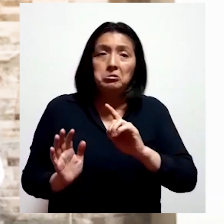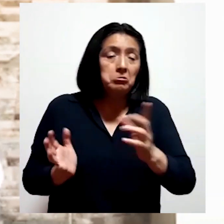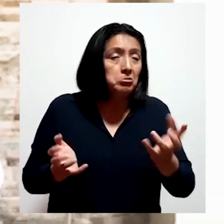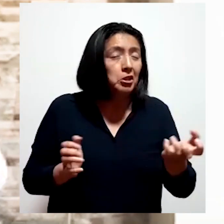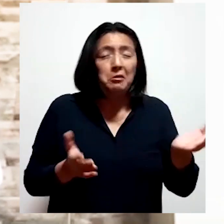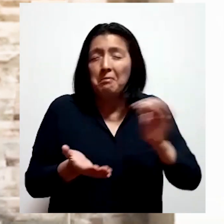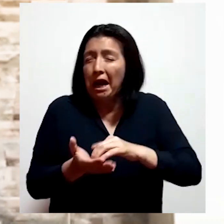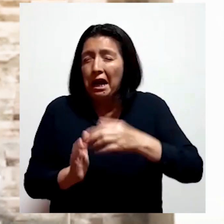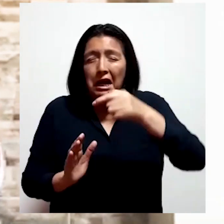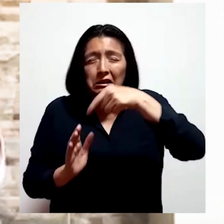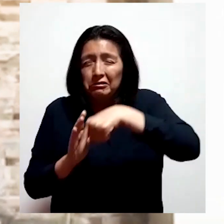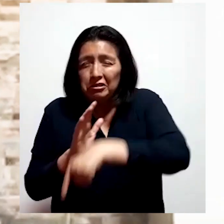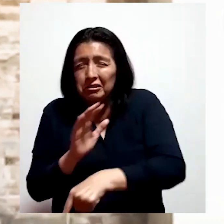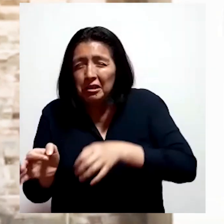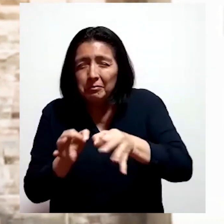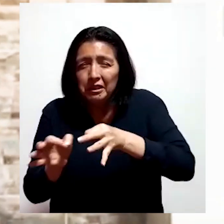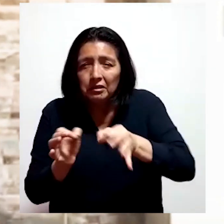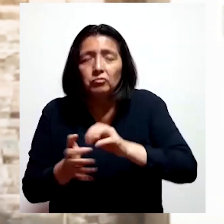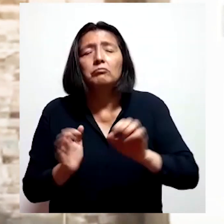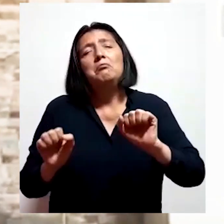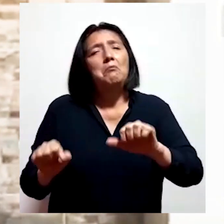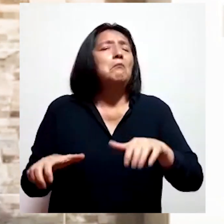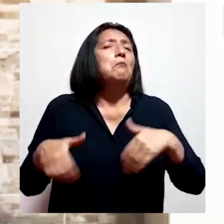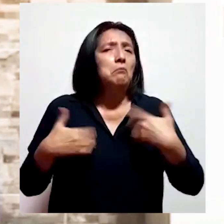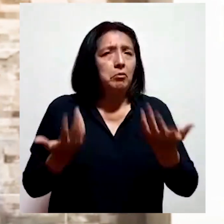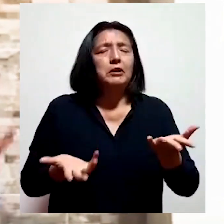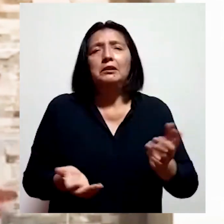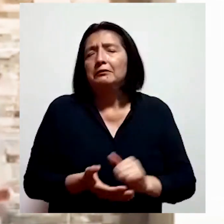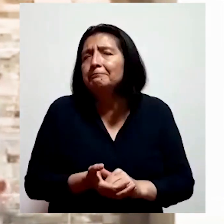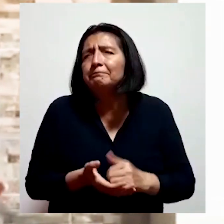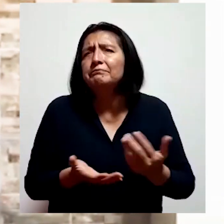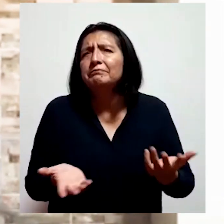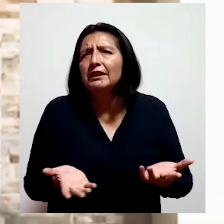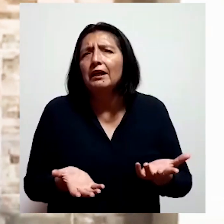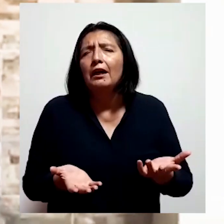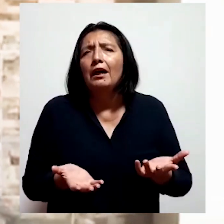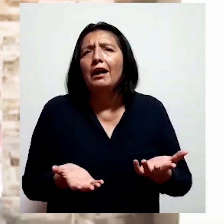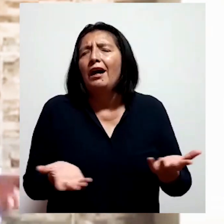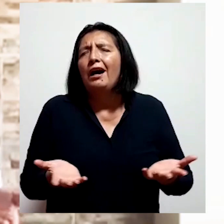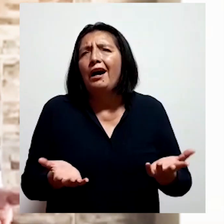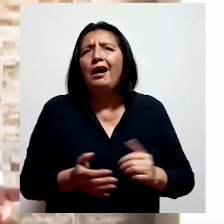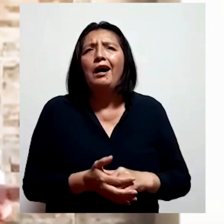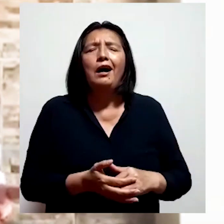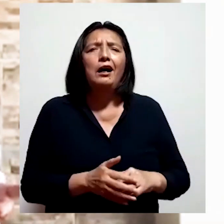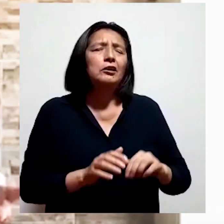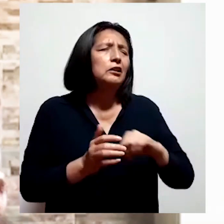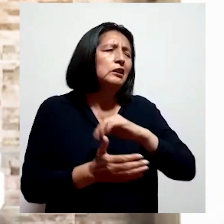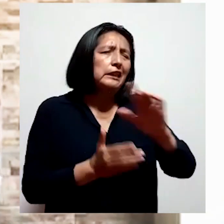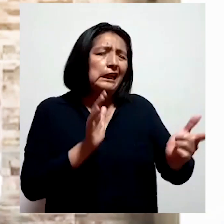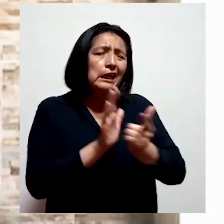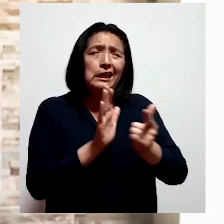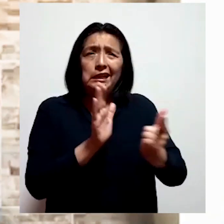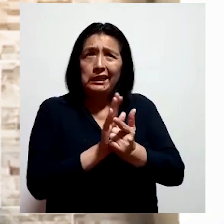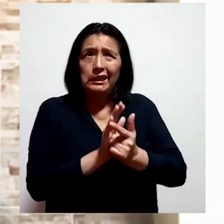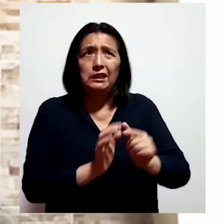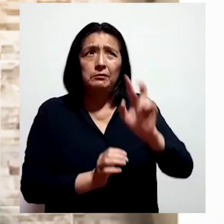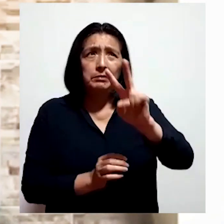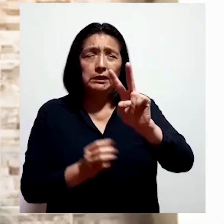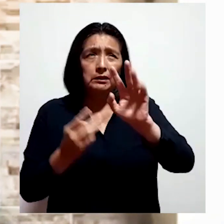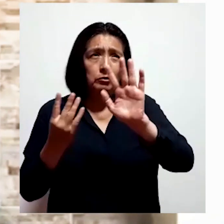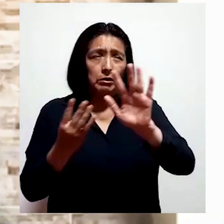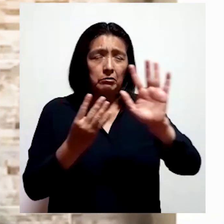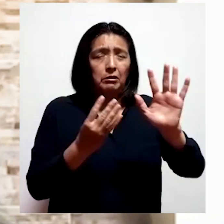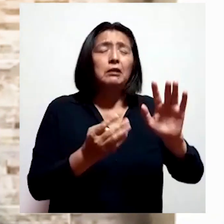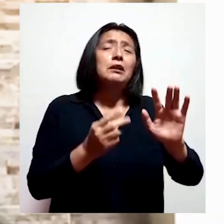que si quieren ahondar más en el tema puedan acceder a la versión completa de la ley 29